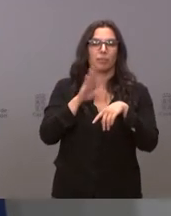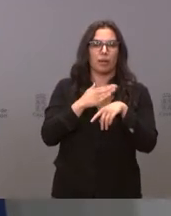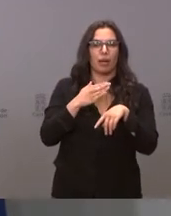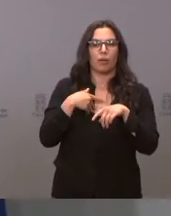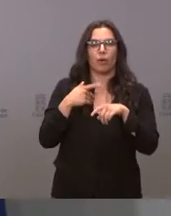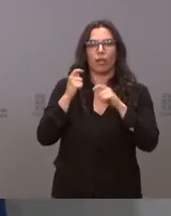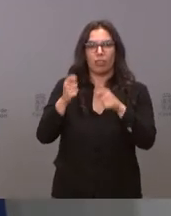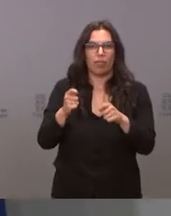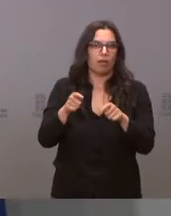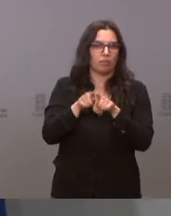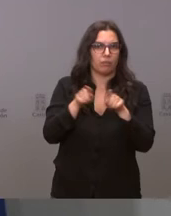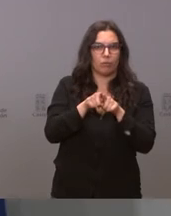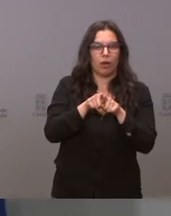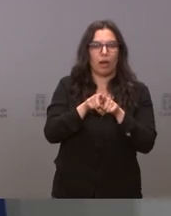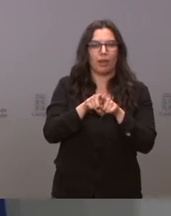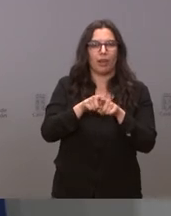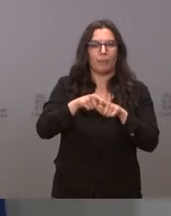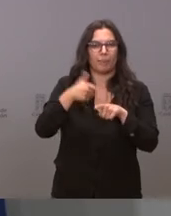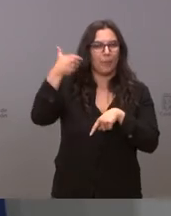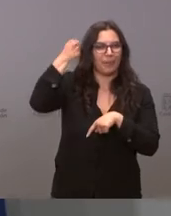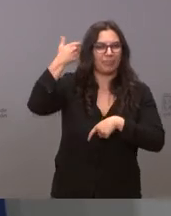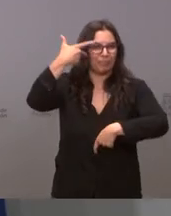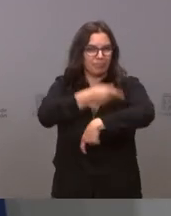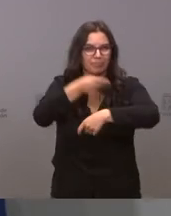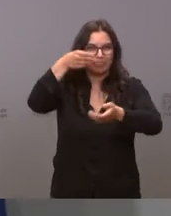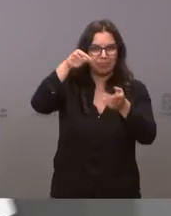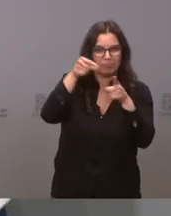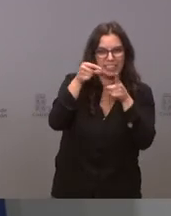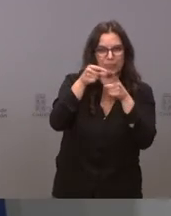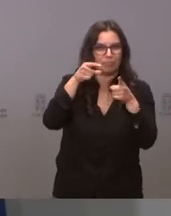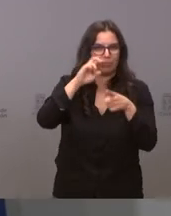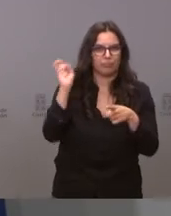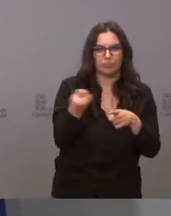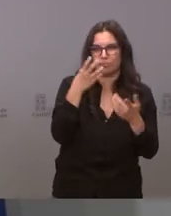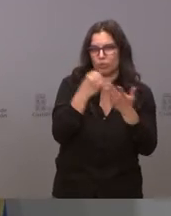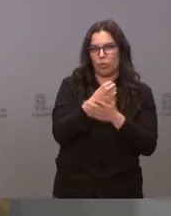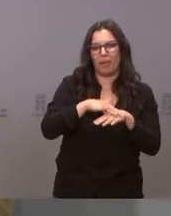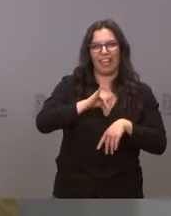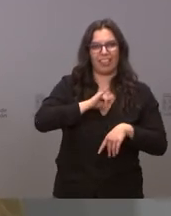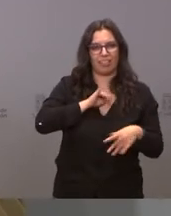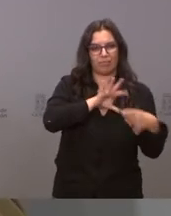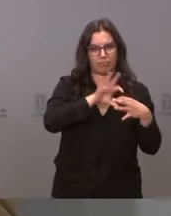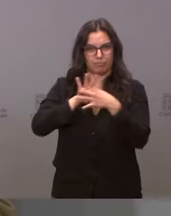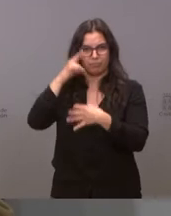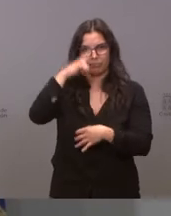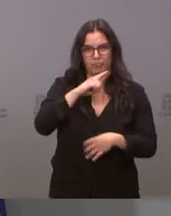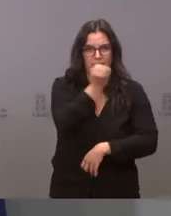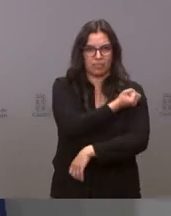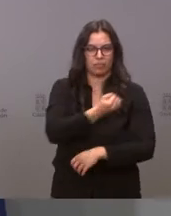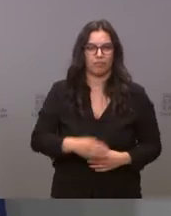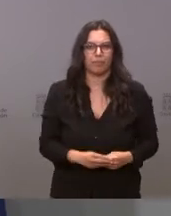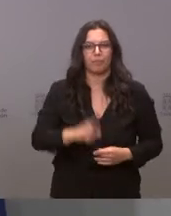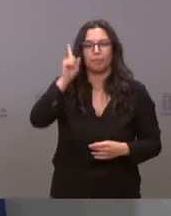crotales electrónicos microchips inyectables y bolos rumiales. La Consejería también de